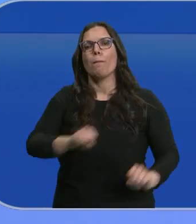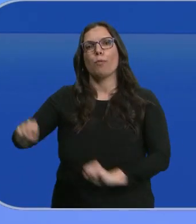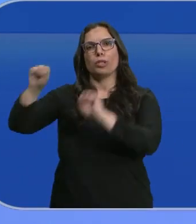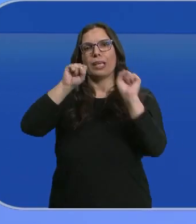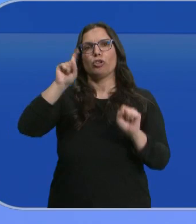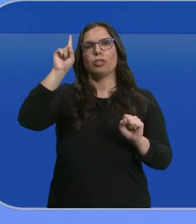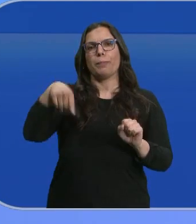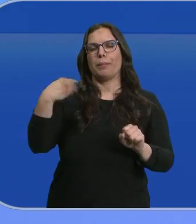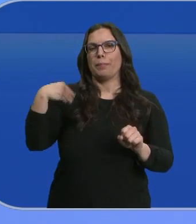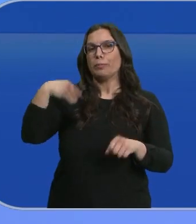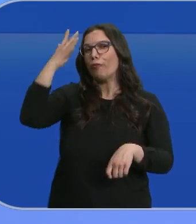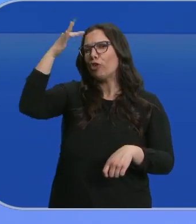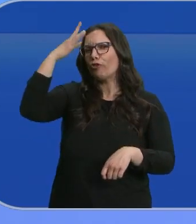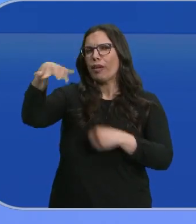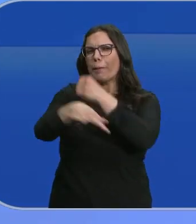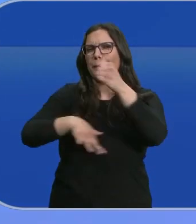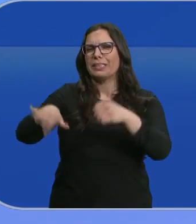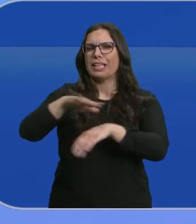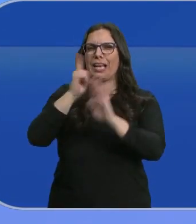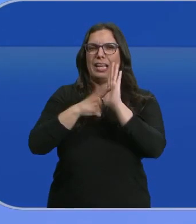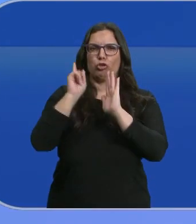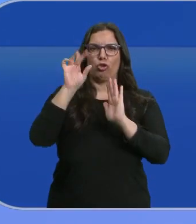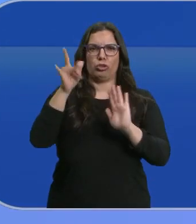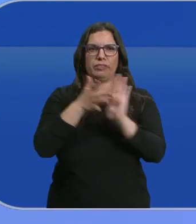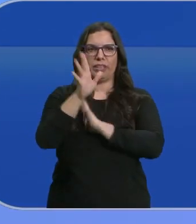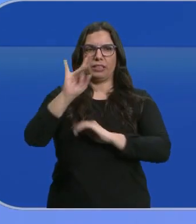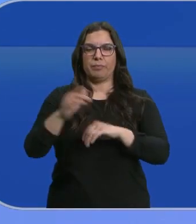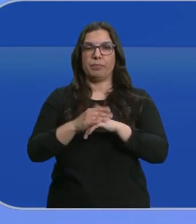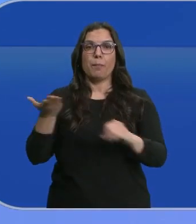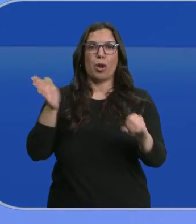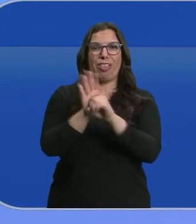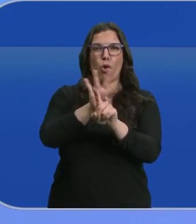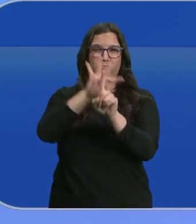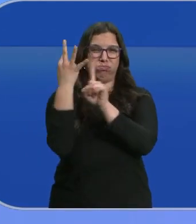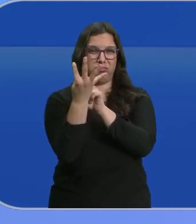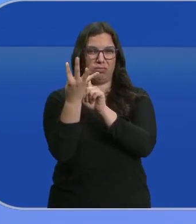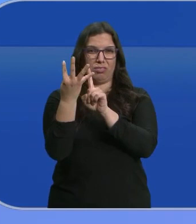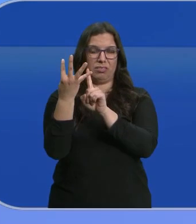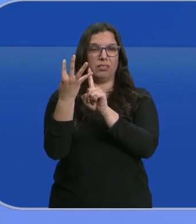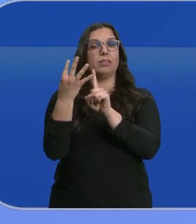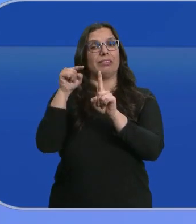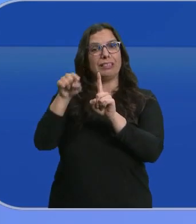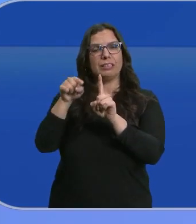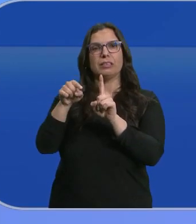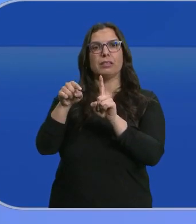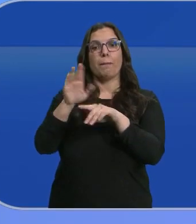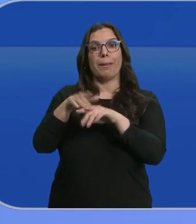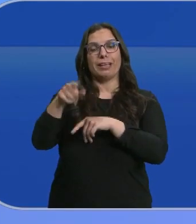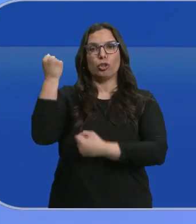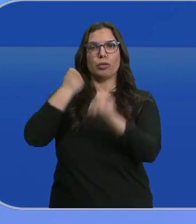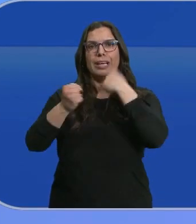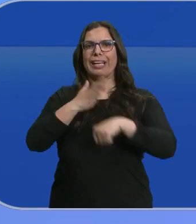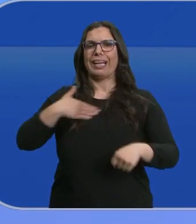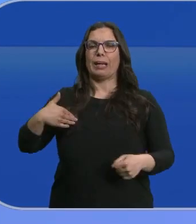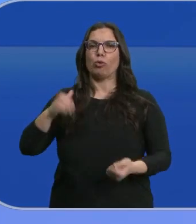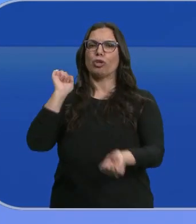modo el corazón de la ley del solo si es sí. La conducta de la violación conjunta o en manada, como quieran ustedes. Queremos para estas conductas la